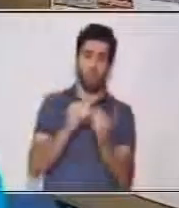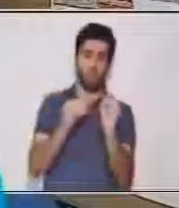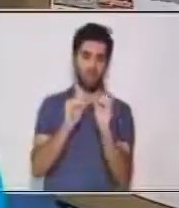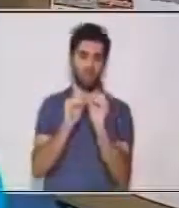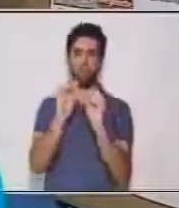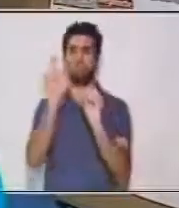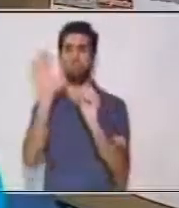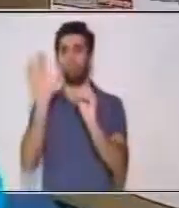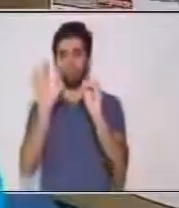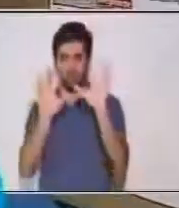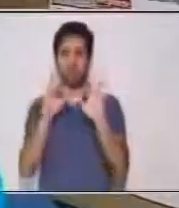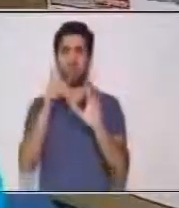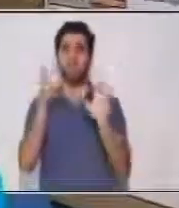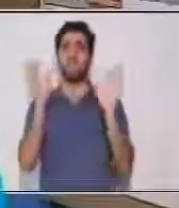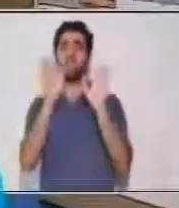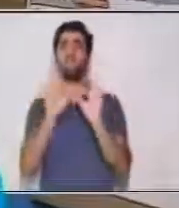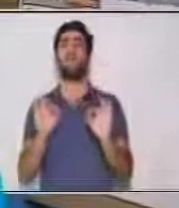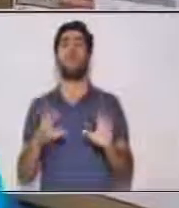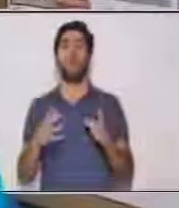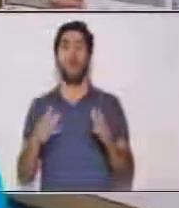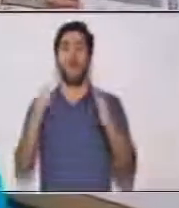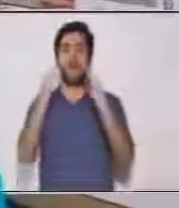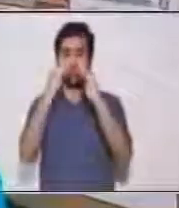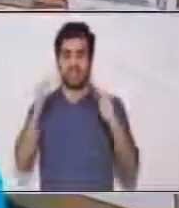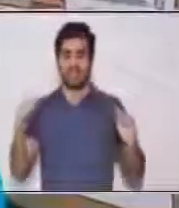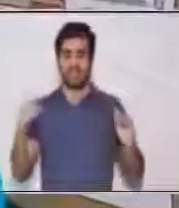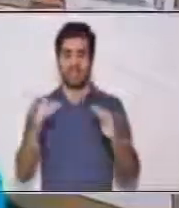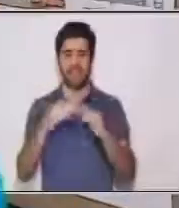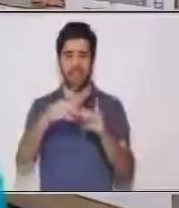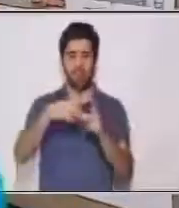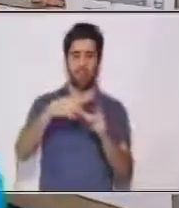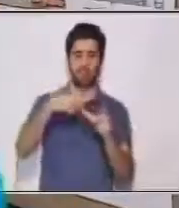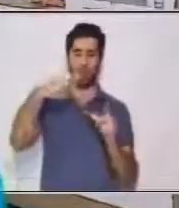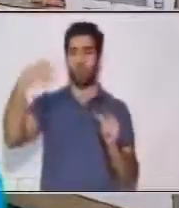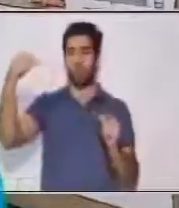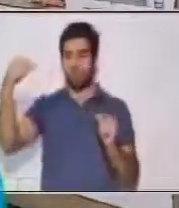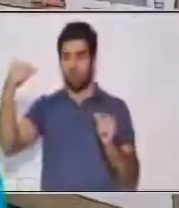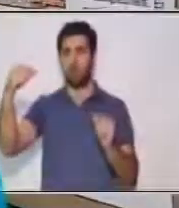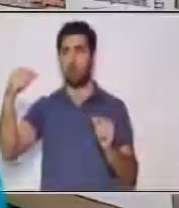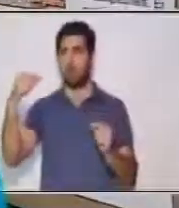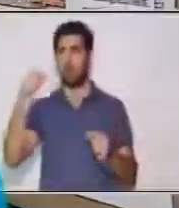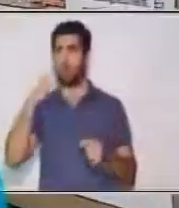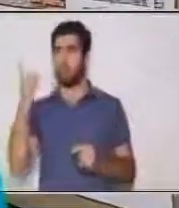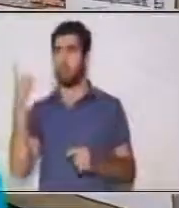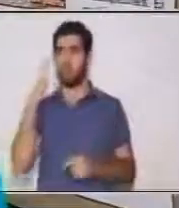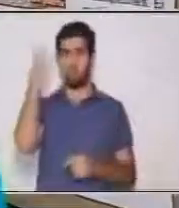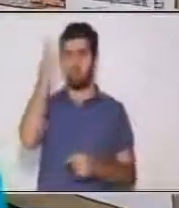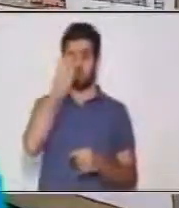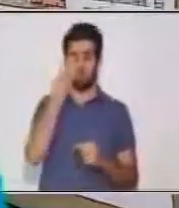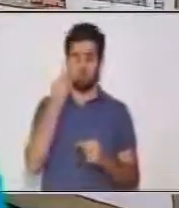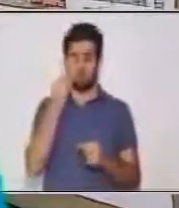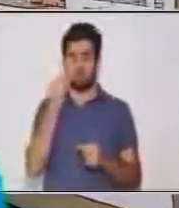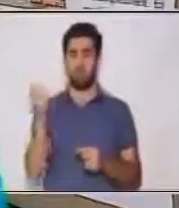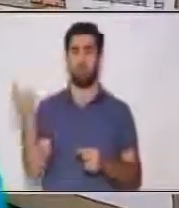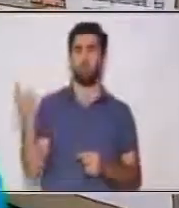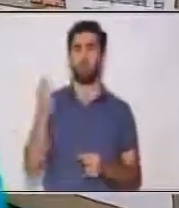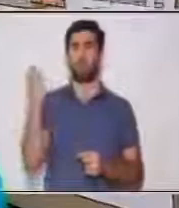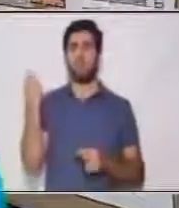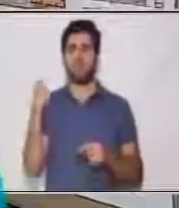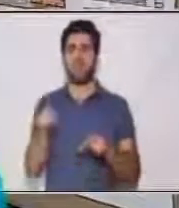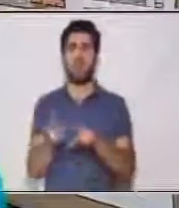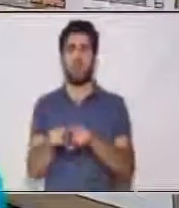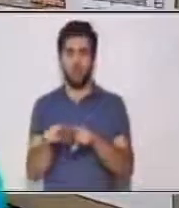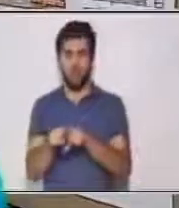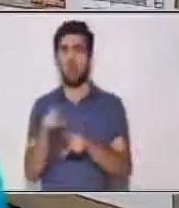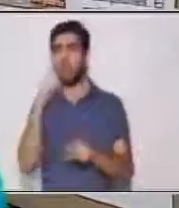Hermosa flor, blanca de inmensa belleza y sutil elegante. Más conocida como la monja